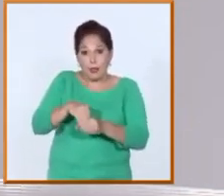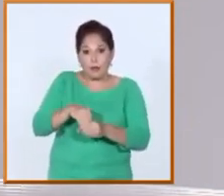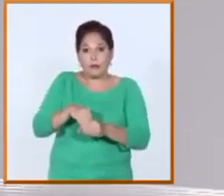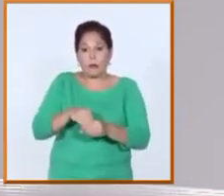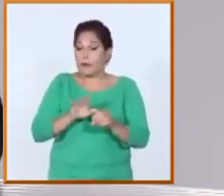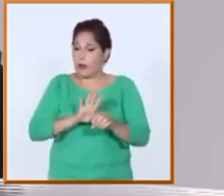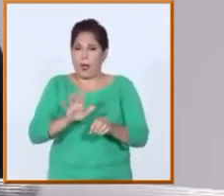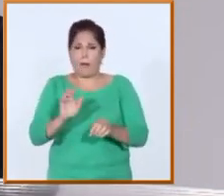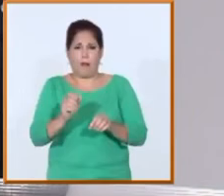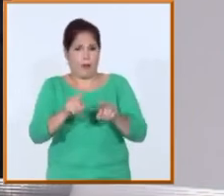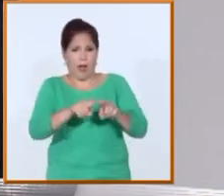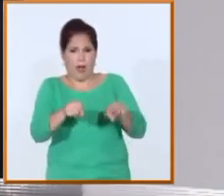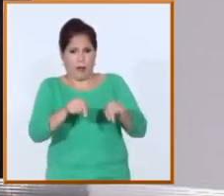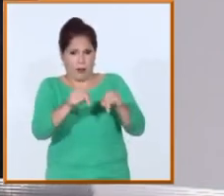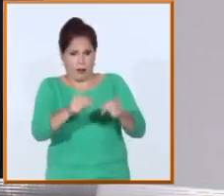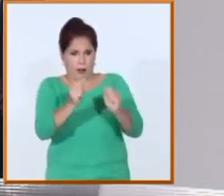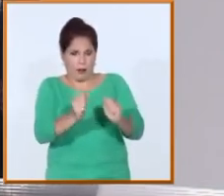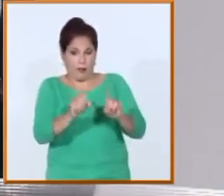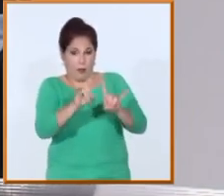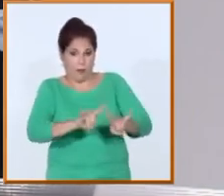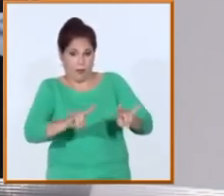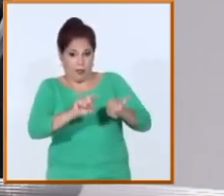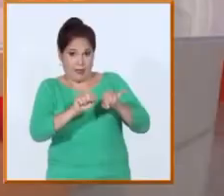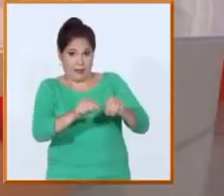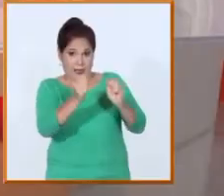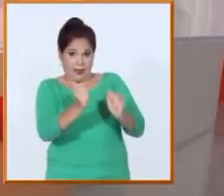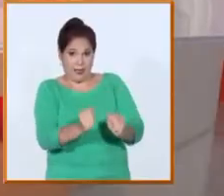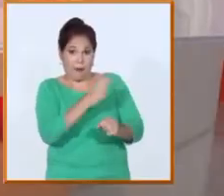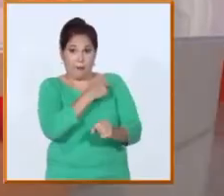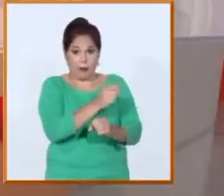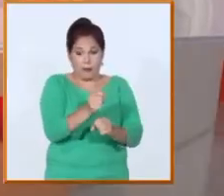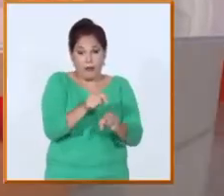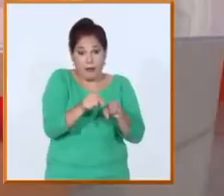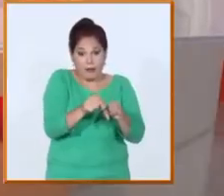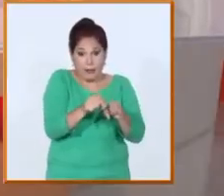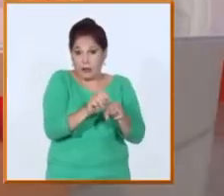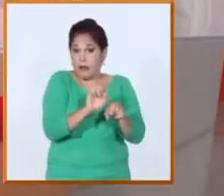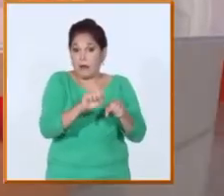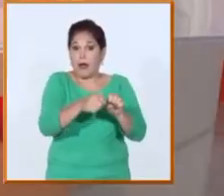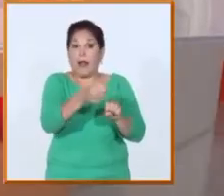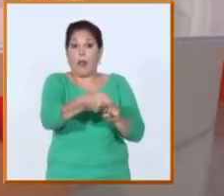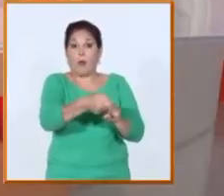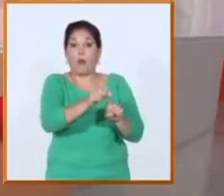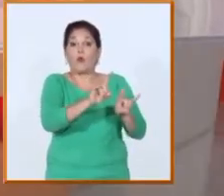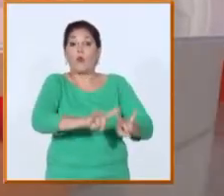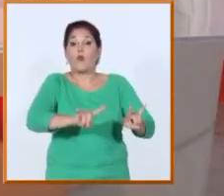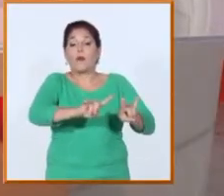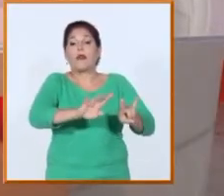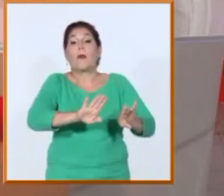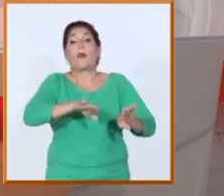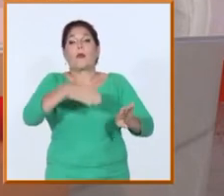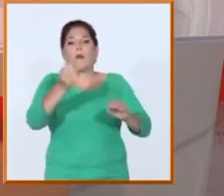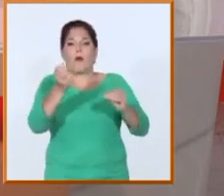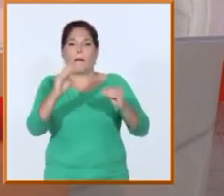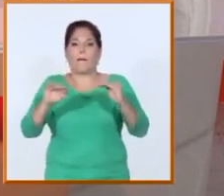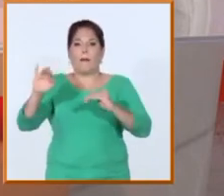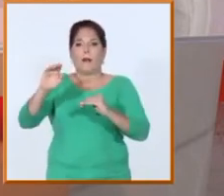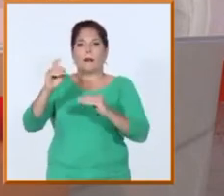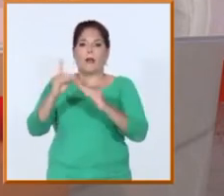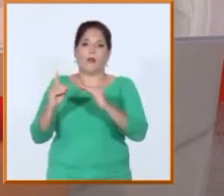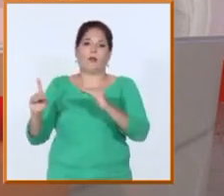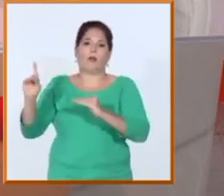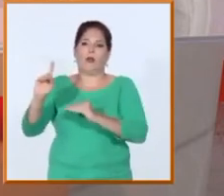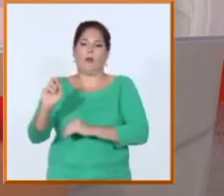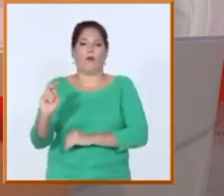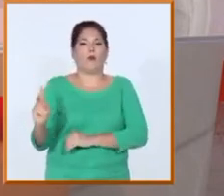están en las aulas en las carreras podamos cartarlos a partir de sus talentos su inclinación de su formación integral y puedan formar